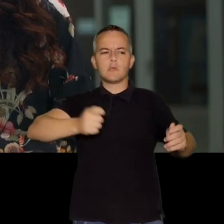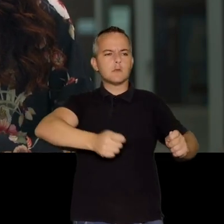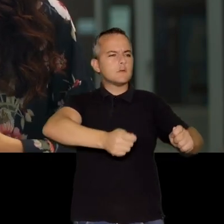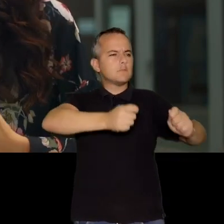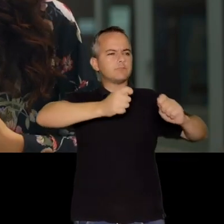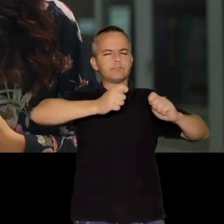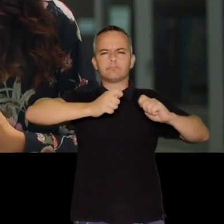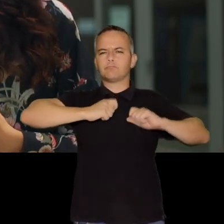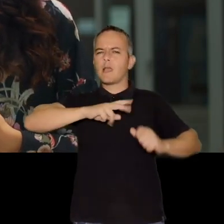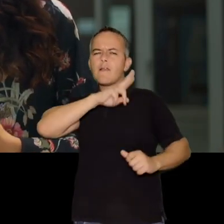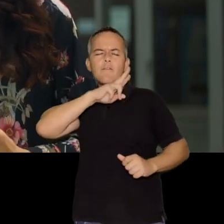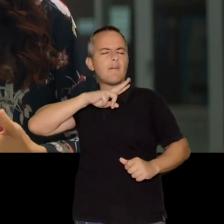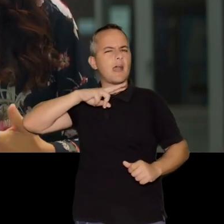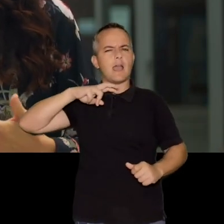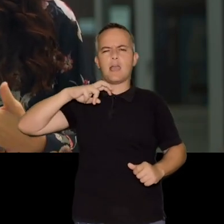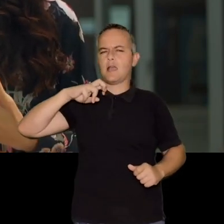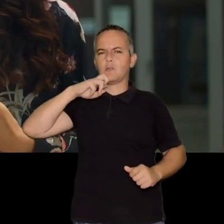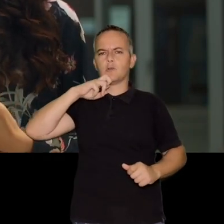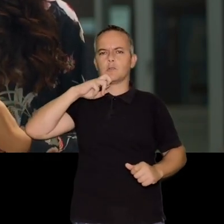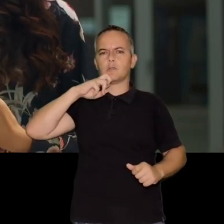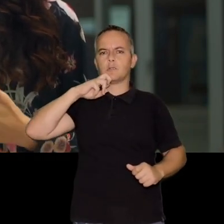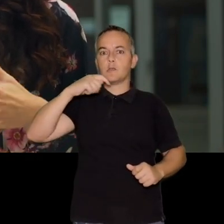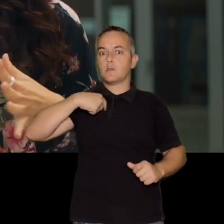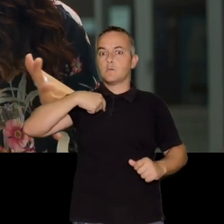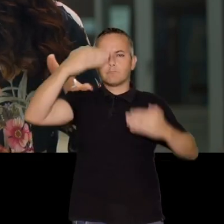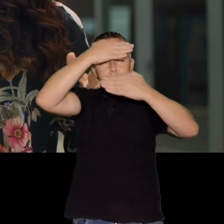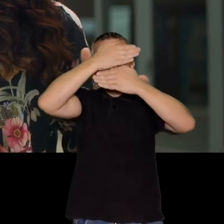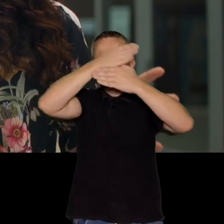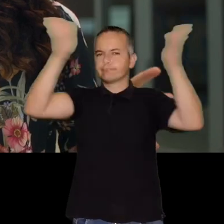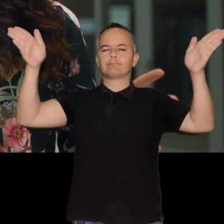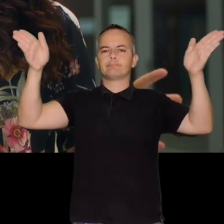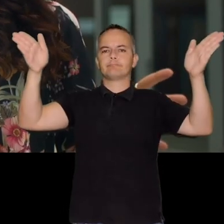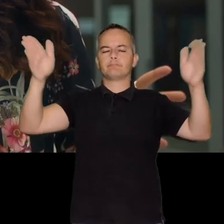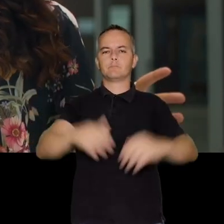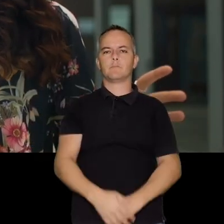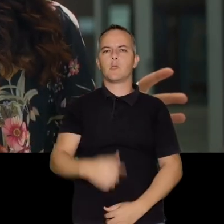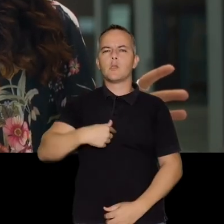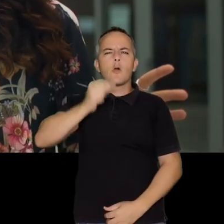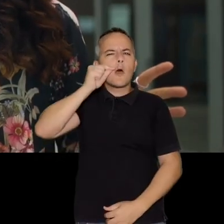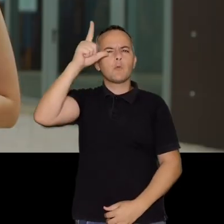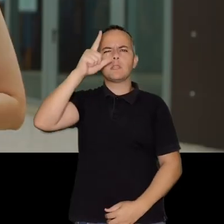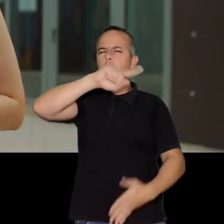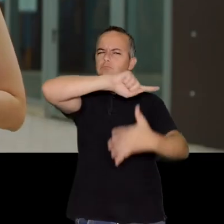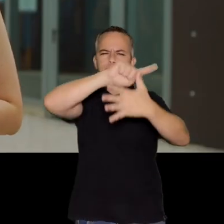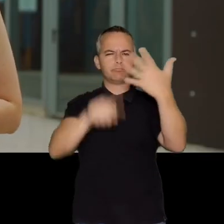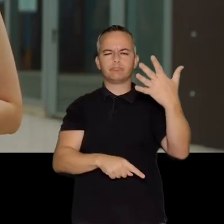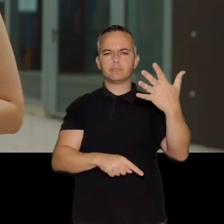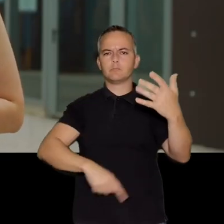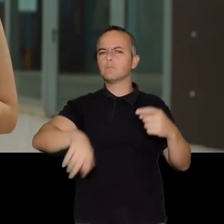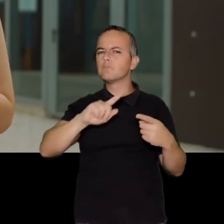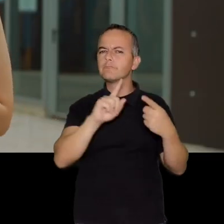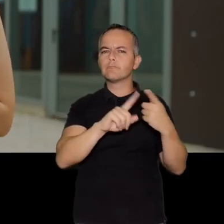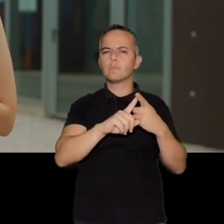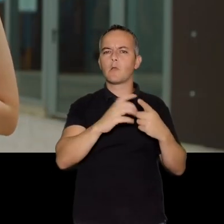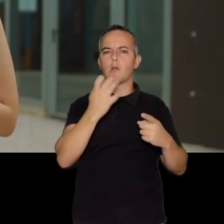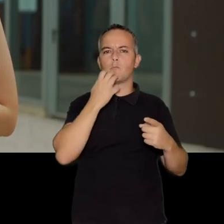nutrido, la han mejorado, han abierto ventanas que yo tenía cerradas. A mí me ha servido para darme